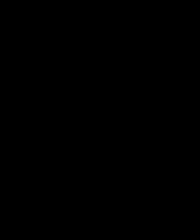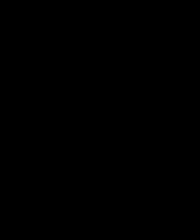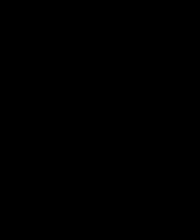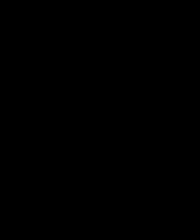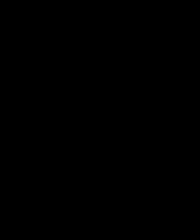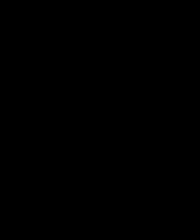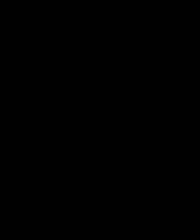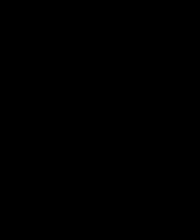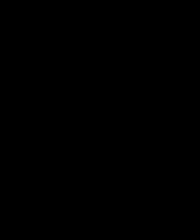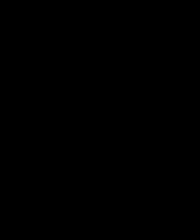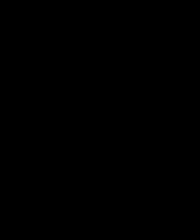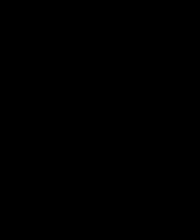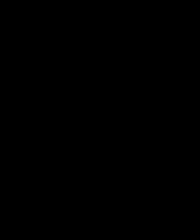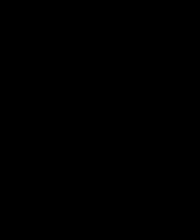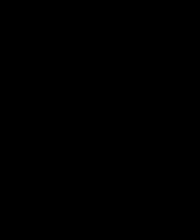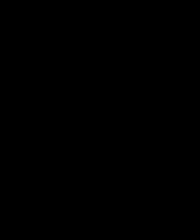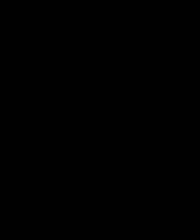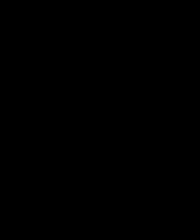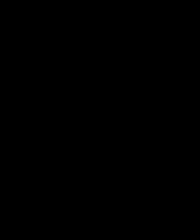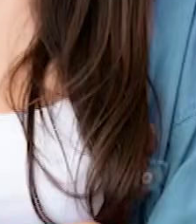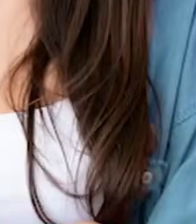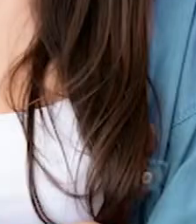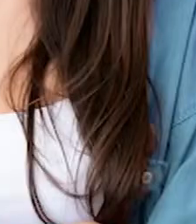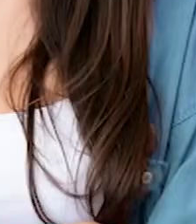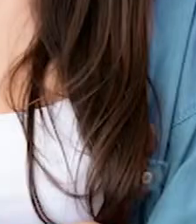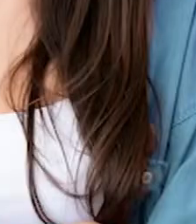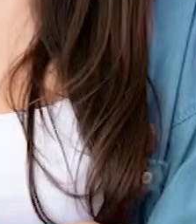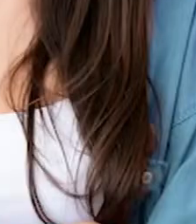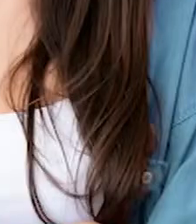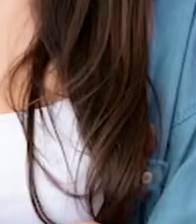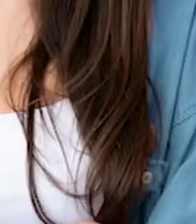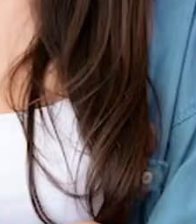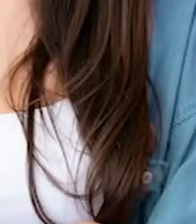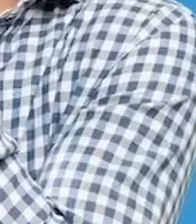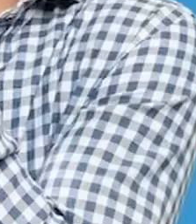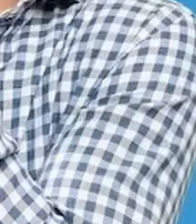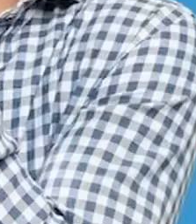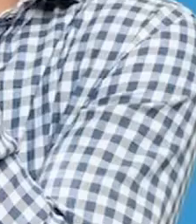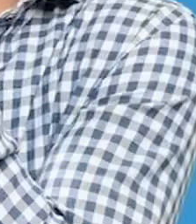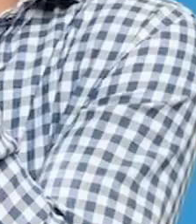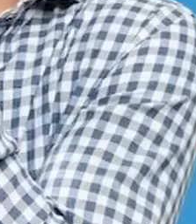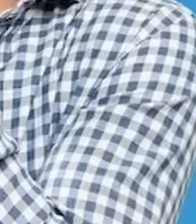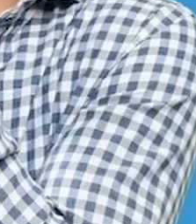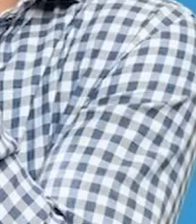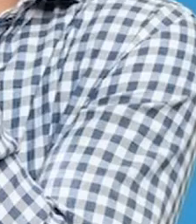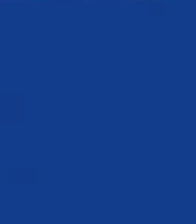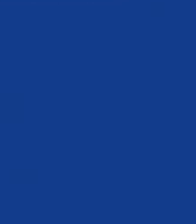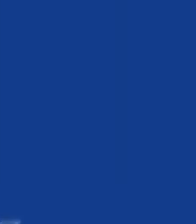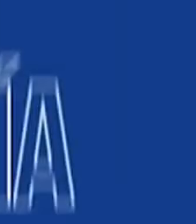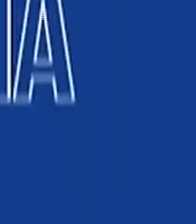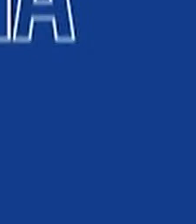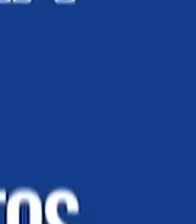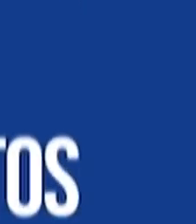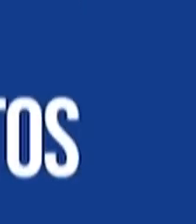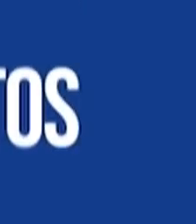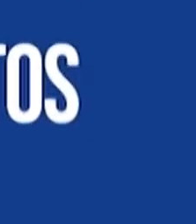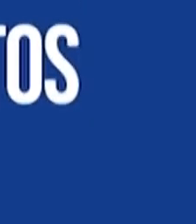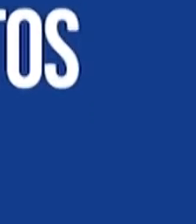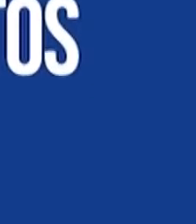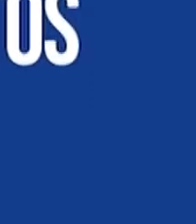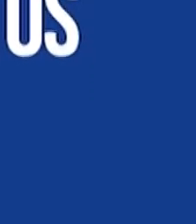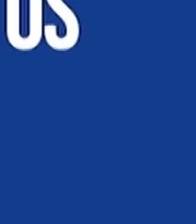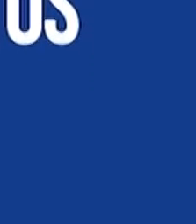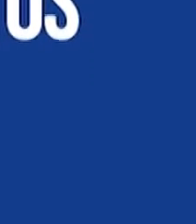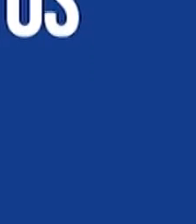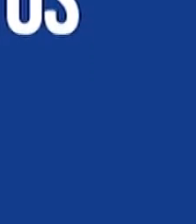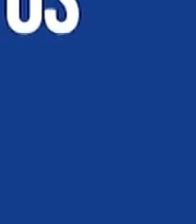Costa Rica Televisión. Si querés irte de viaje o tenés algún nuevo proyecto, hoy es un buen día para que